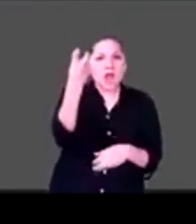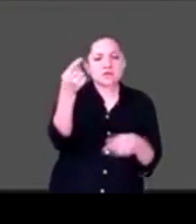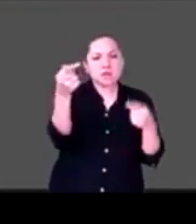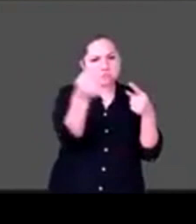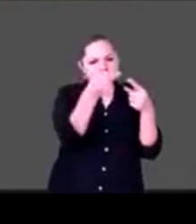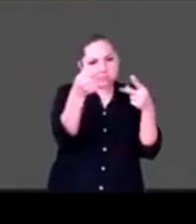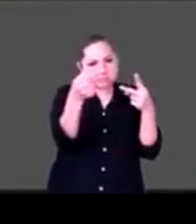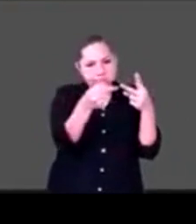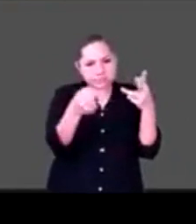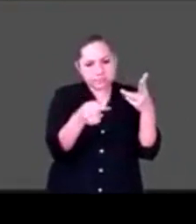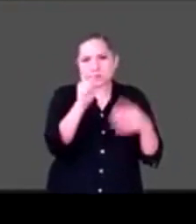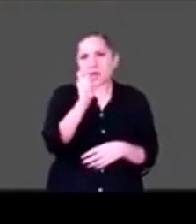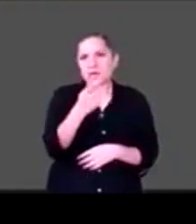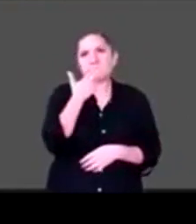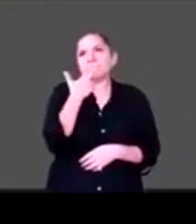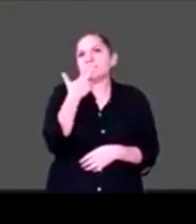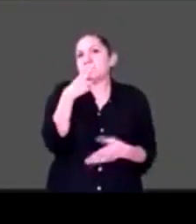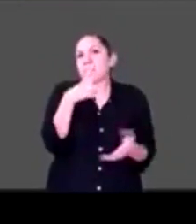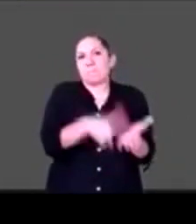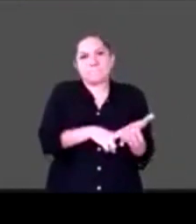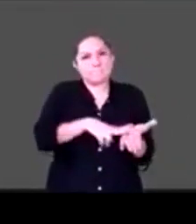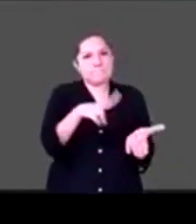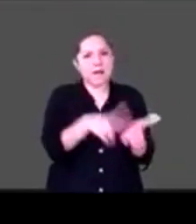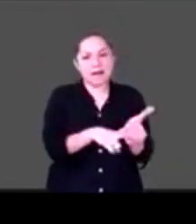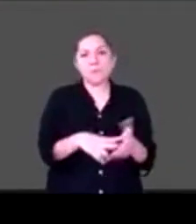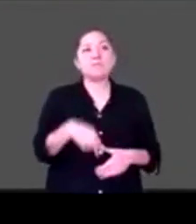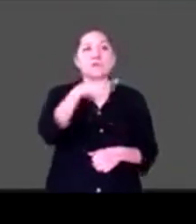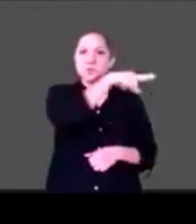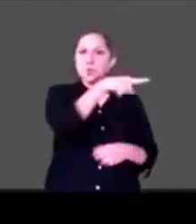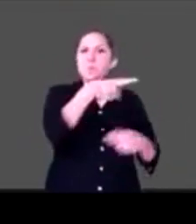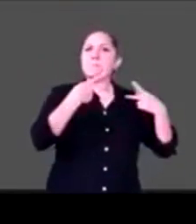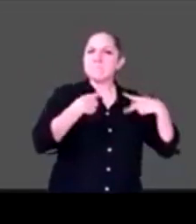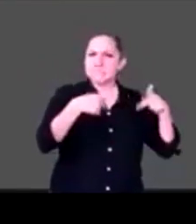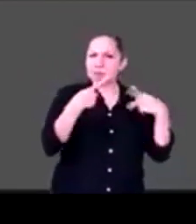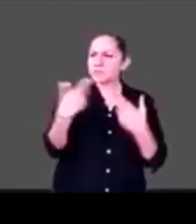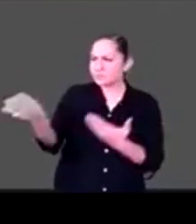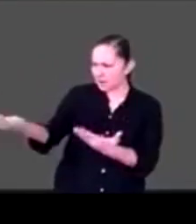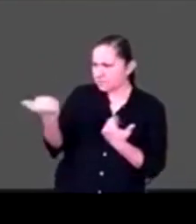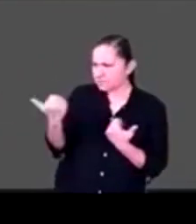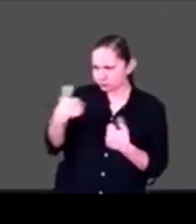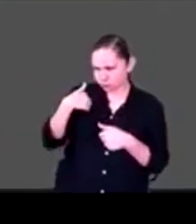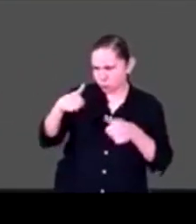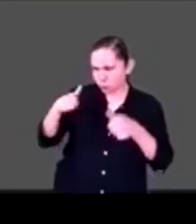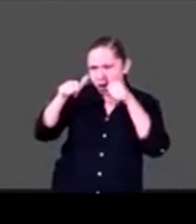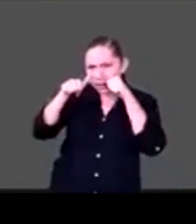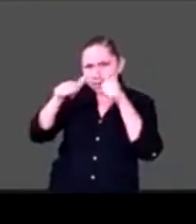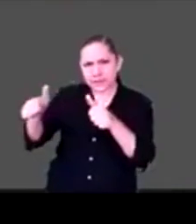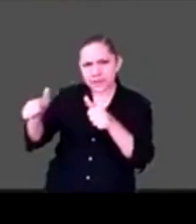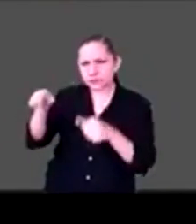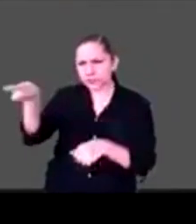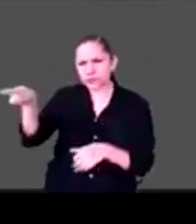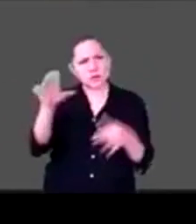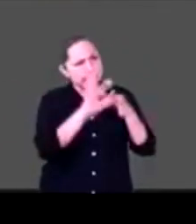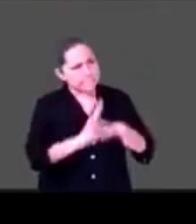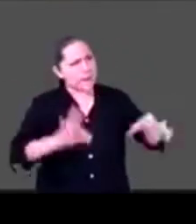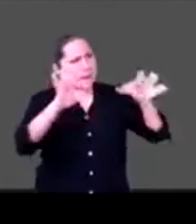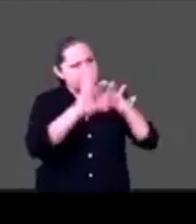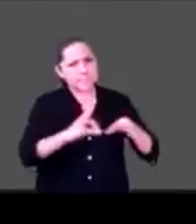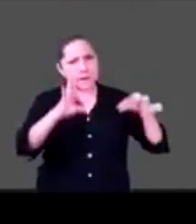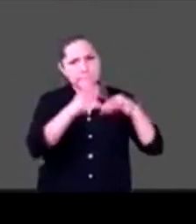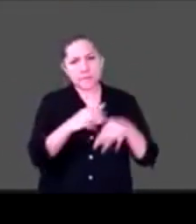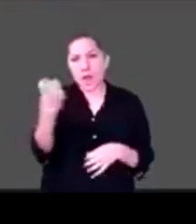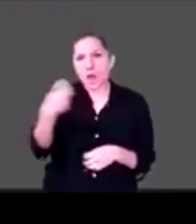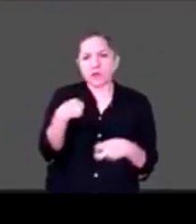sentir que alguien te escucha y que te regala su presencia, su silencio, te ayuda a bajar tu ansiedad porque de